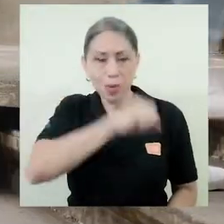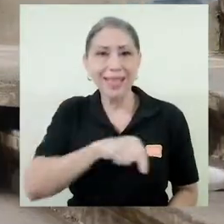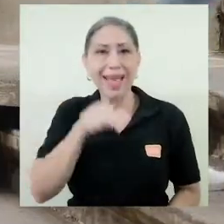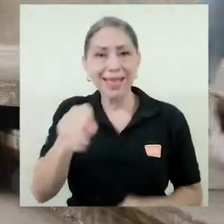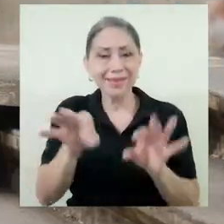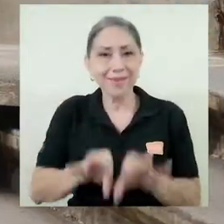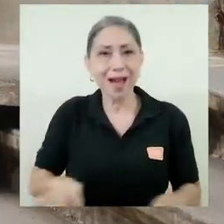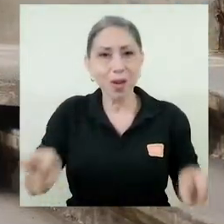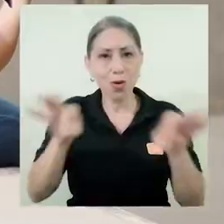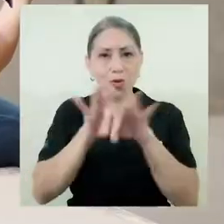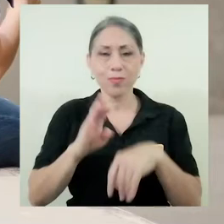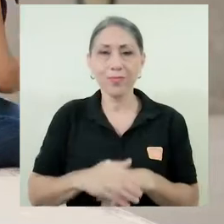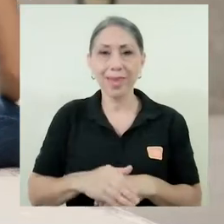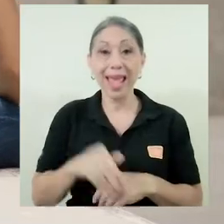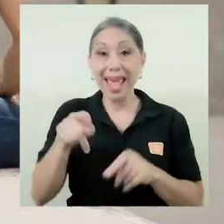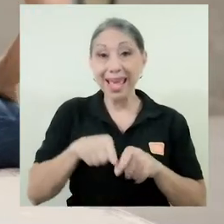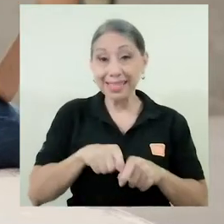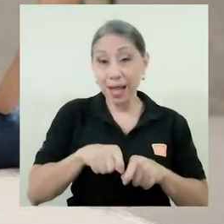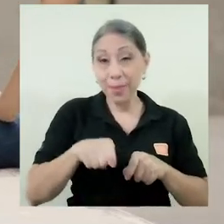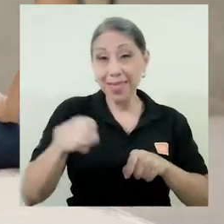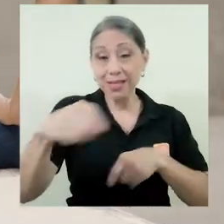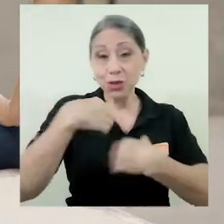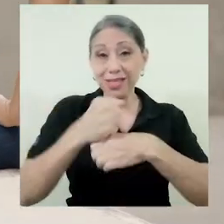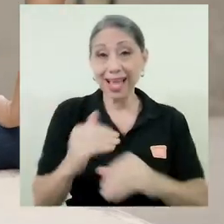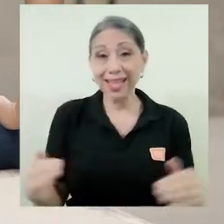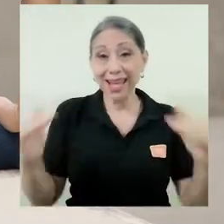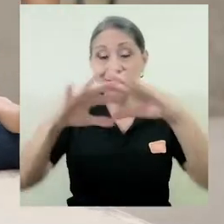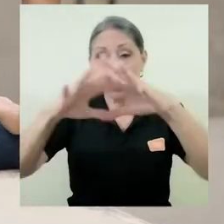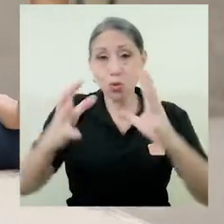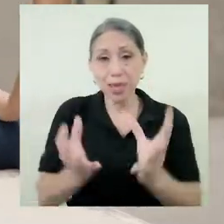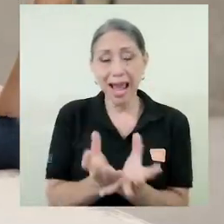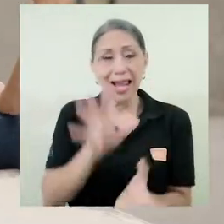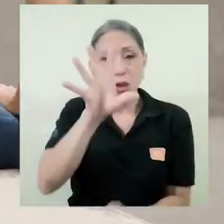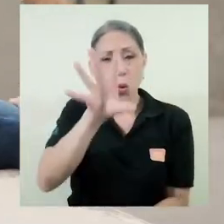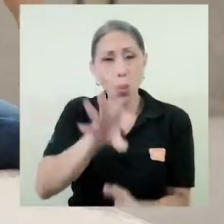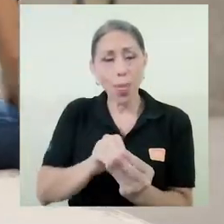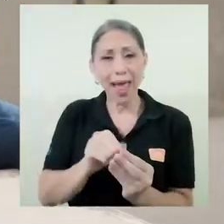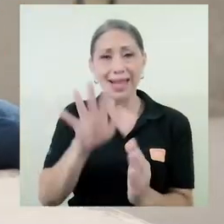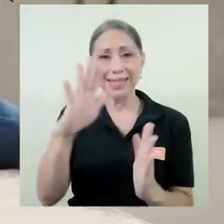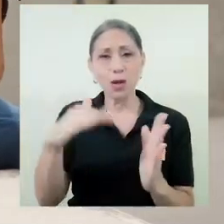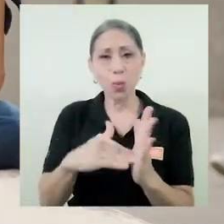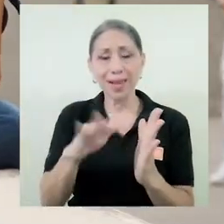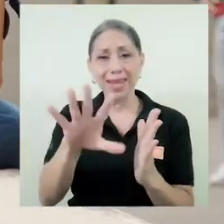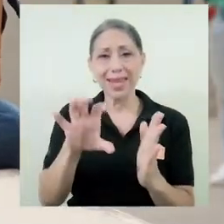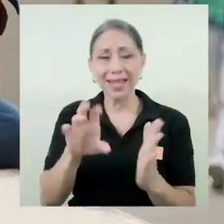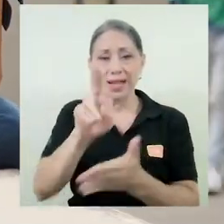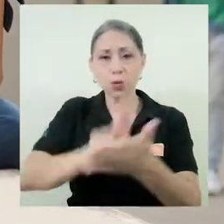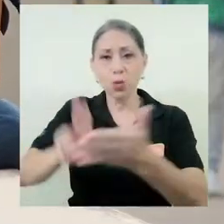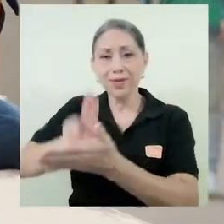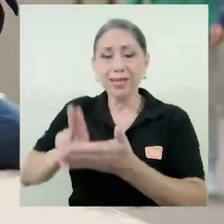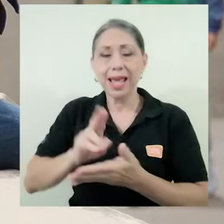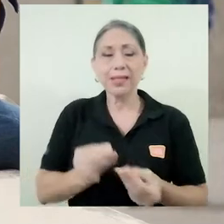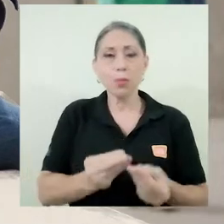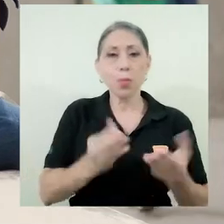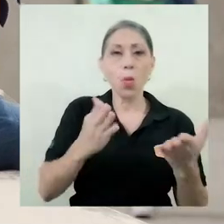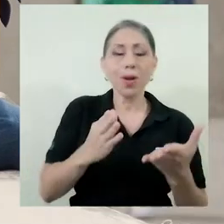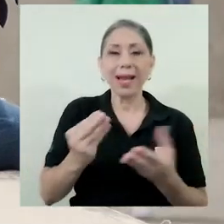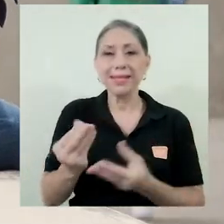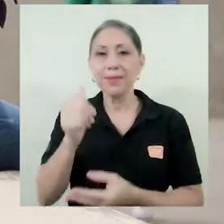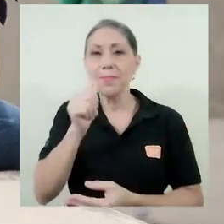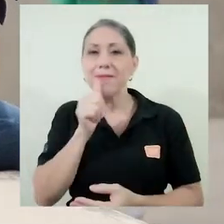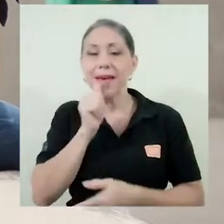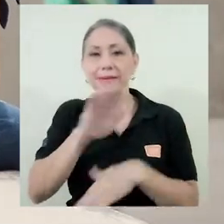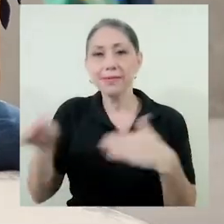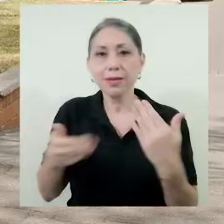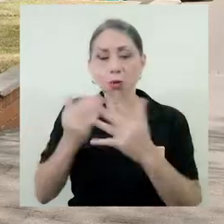valor. La medición se realiza a nivel mundial a un total de 5.500 universidades públicas y privadas